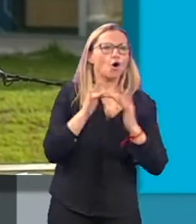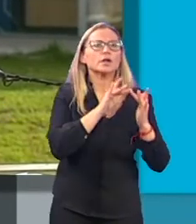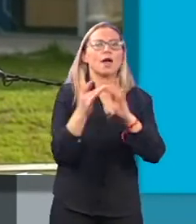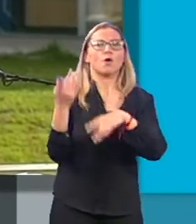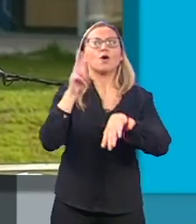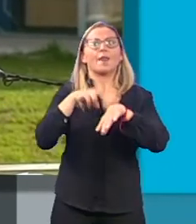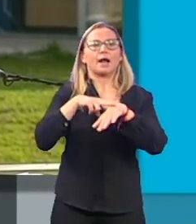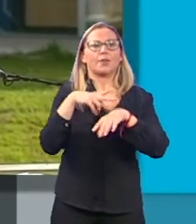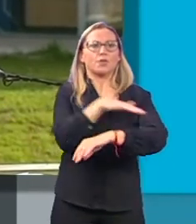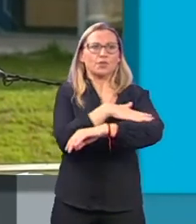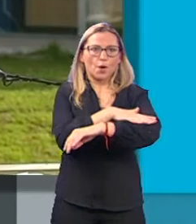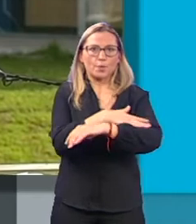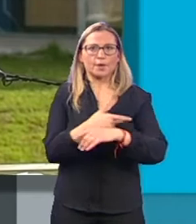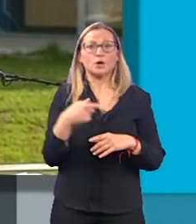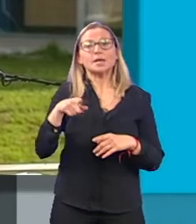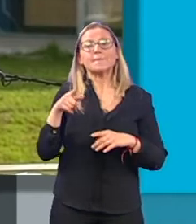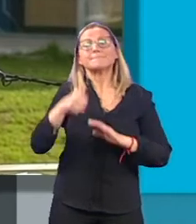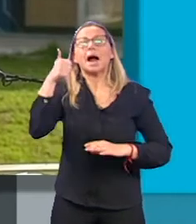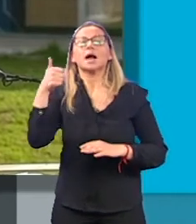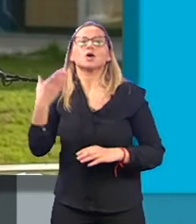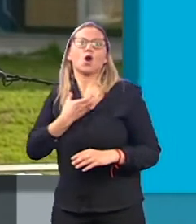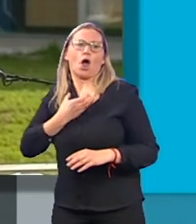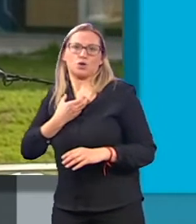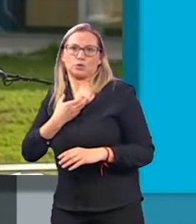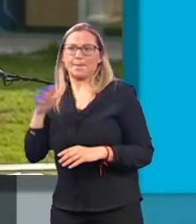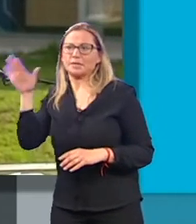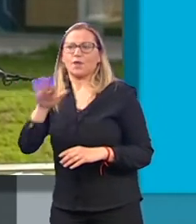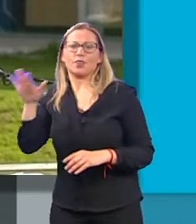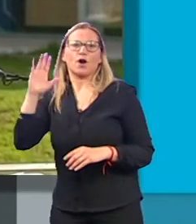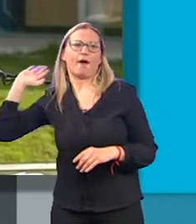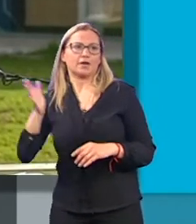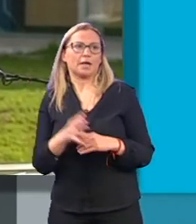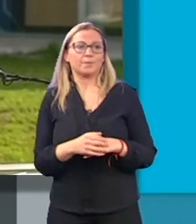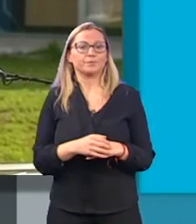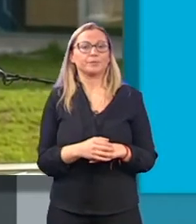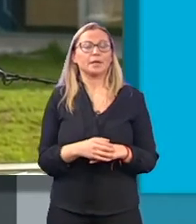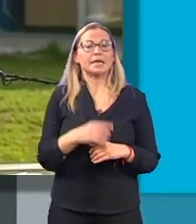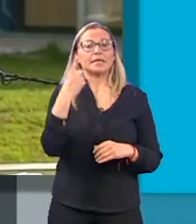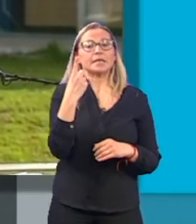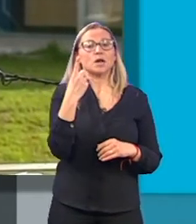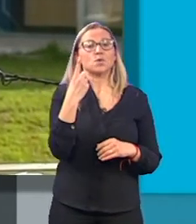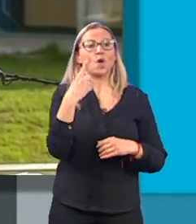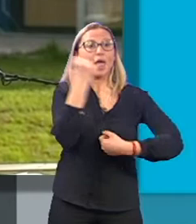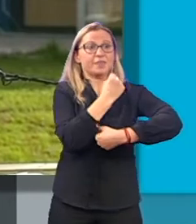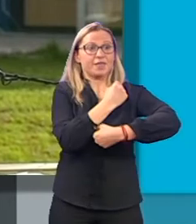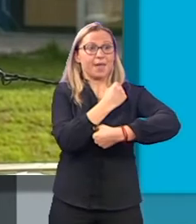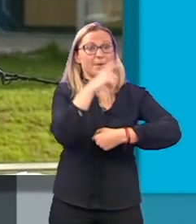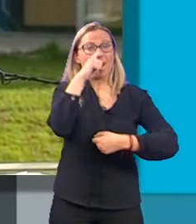y también con los municipios de las zonas afectadas. Desde el 1 de diciembre de